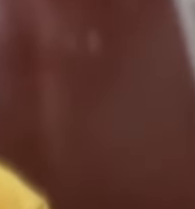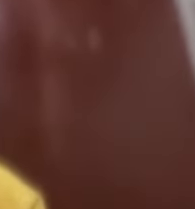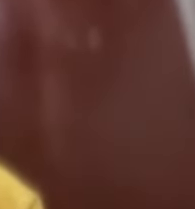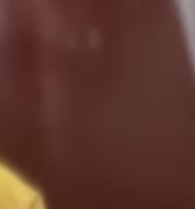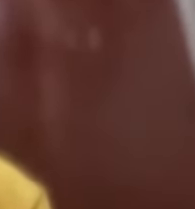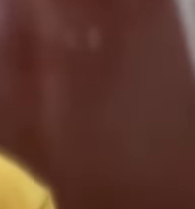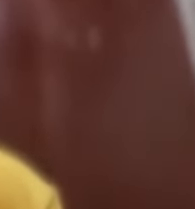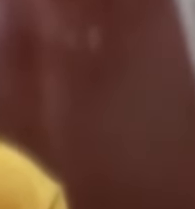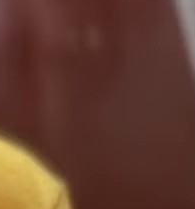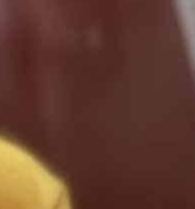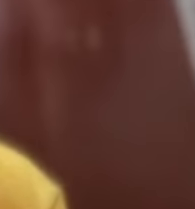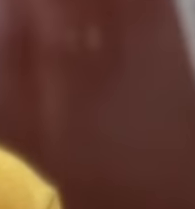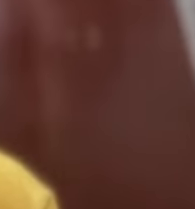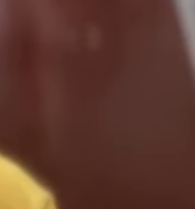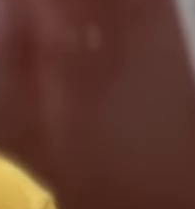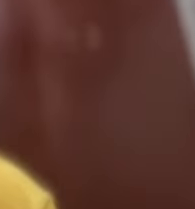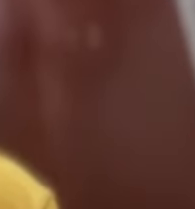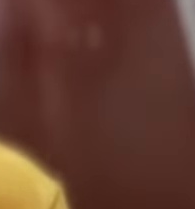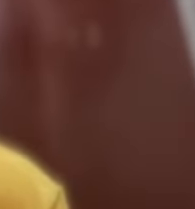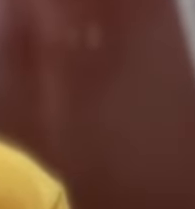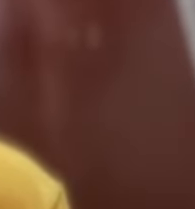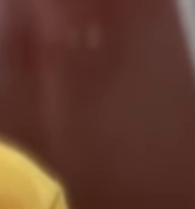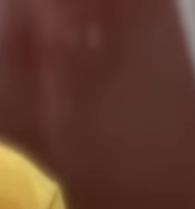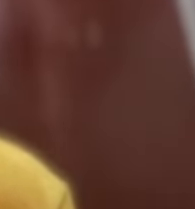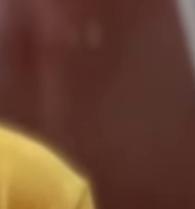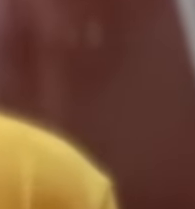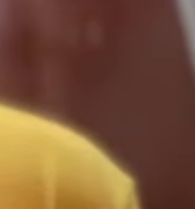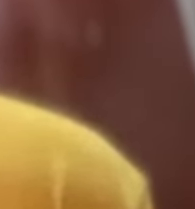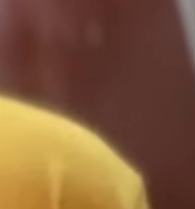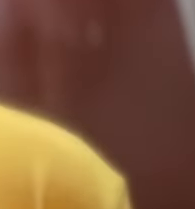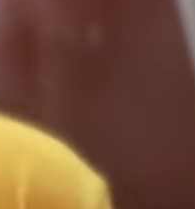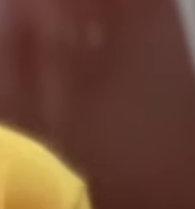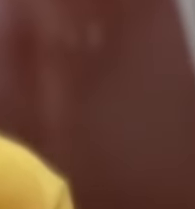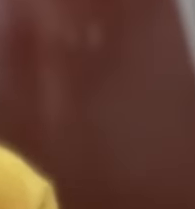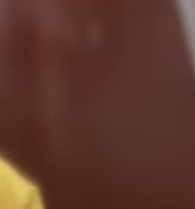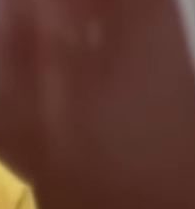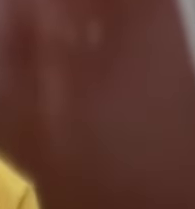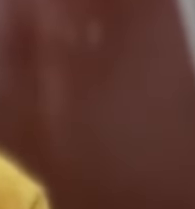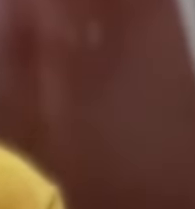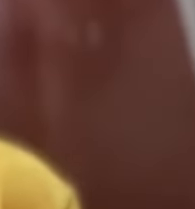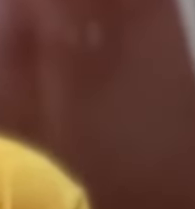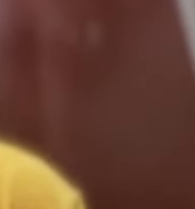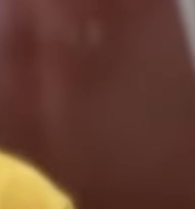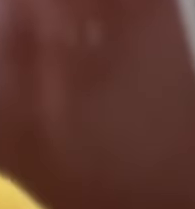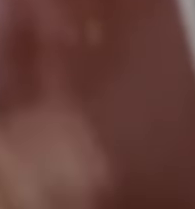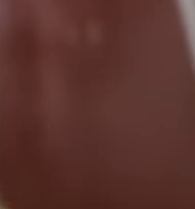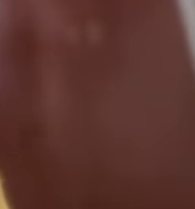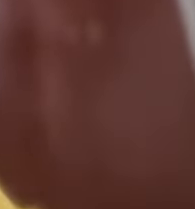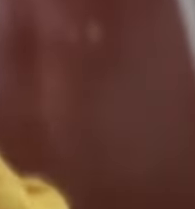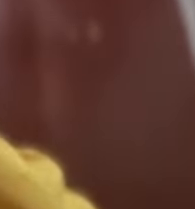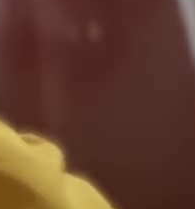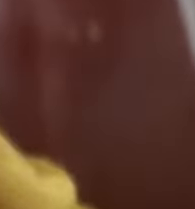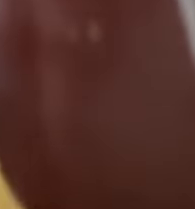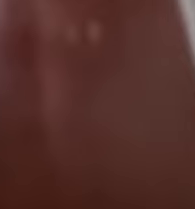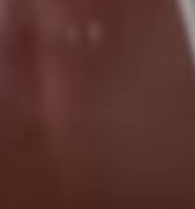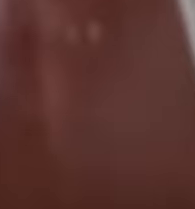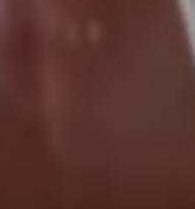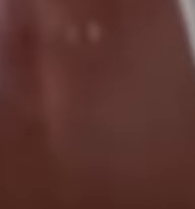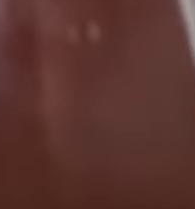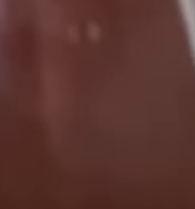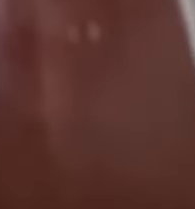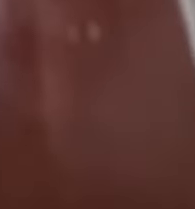memoria. Analizarla sería analizar algo que ya muchos politólogos, muchos, personas expertas en oratoria